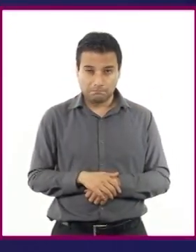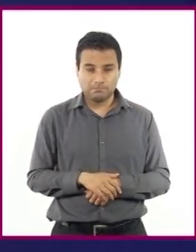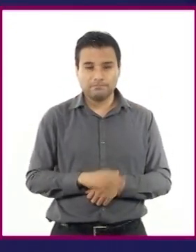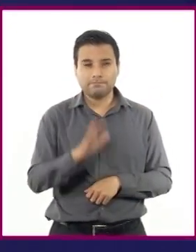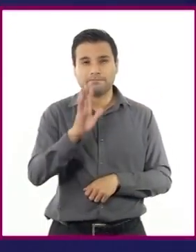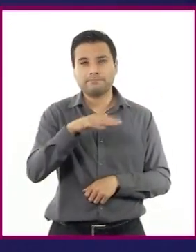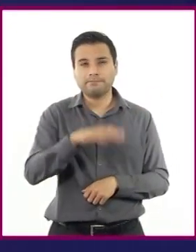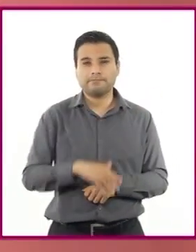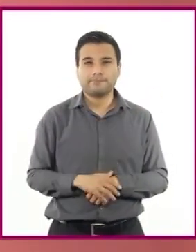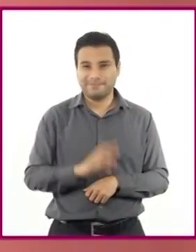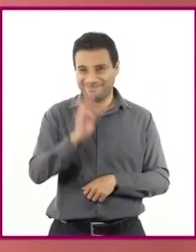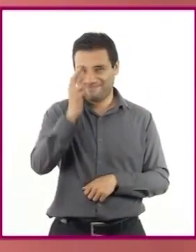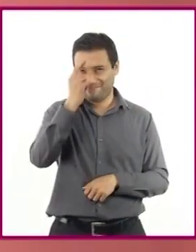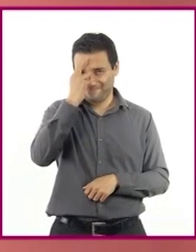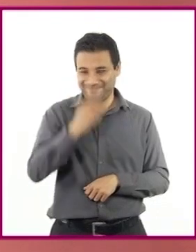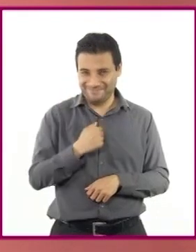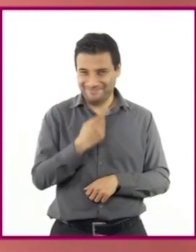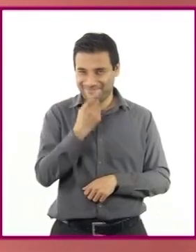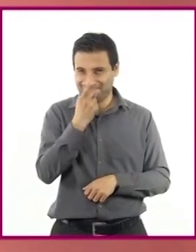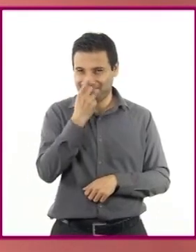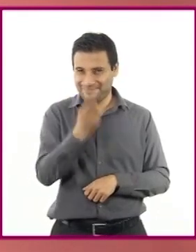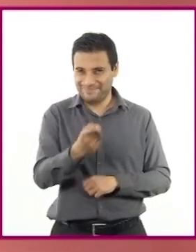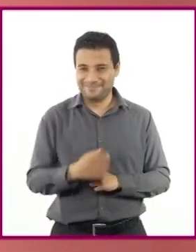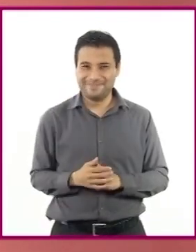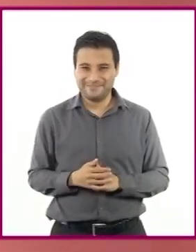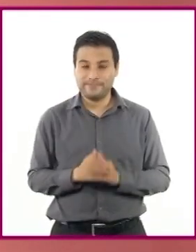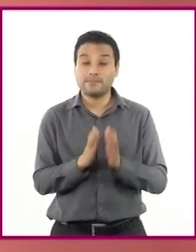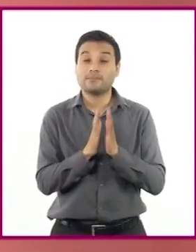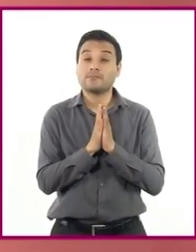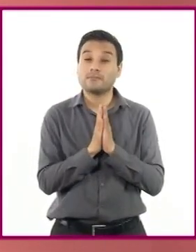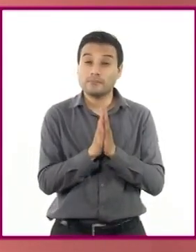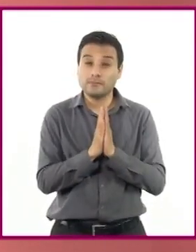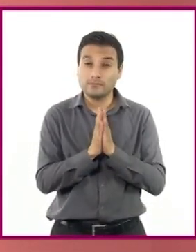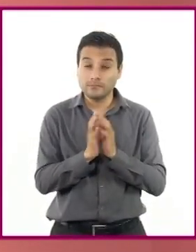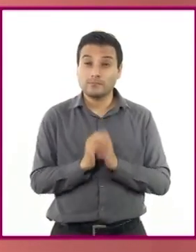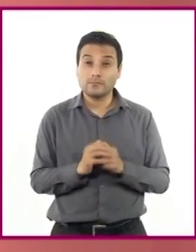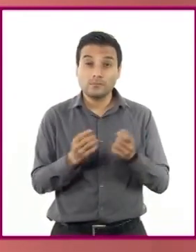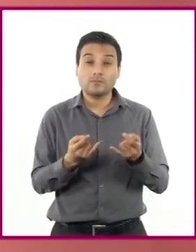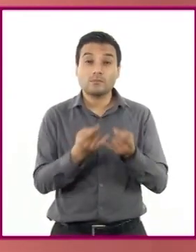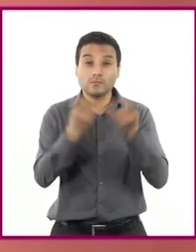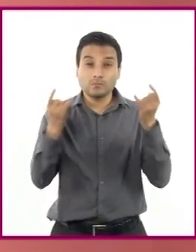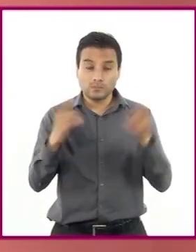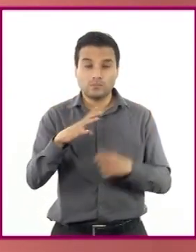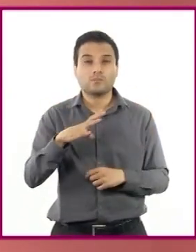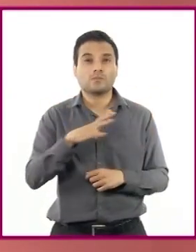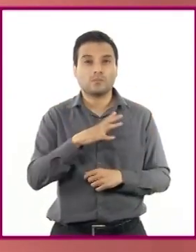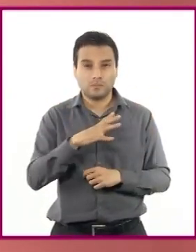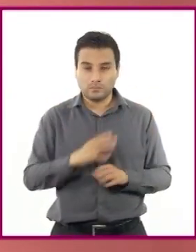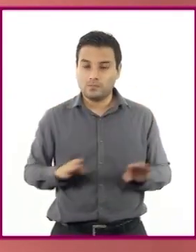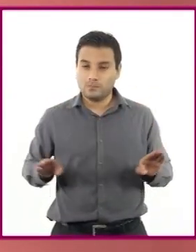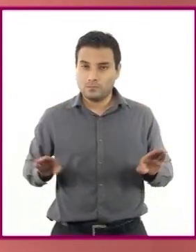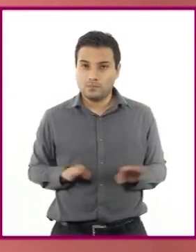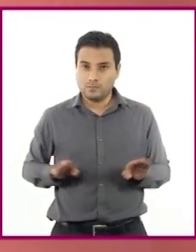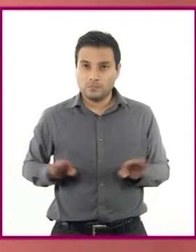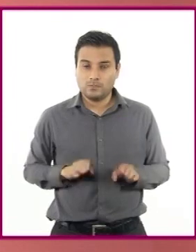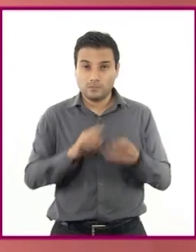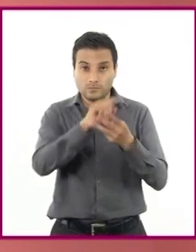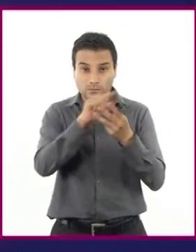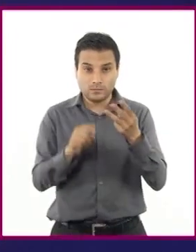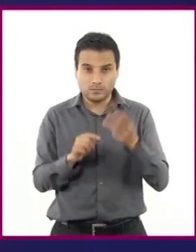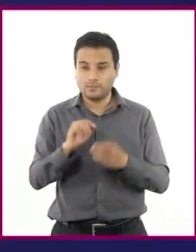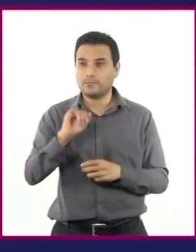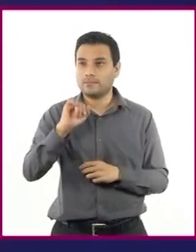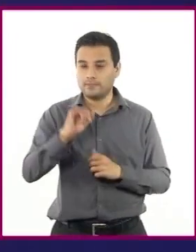¿te acuerdas que les pedí que no olvidaran los tres elementos que integran un texto narrativo? Sí,